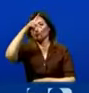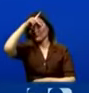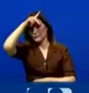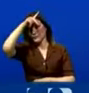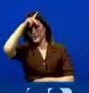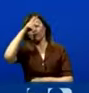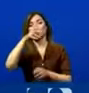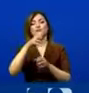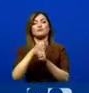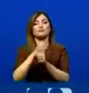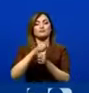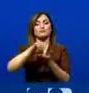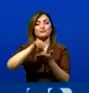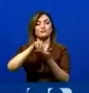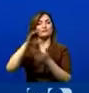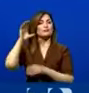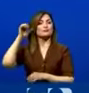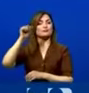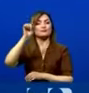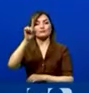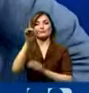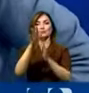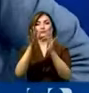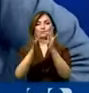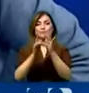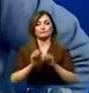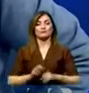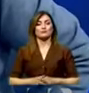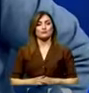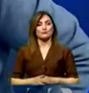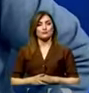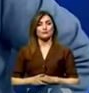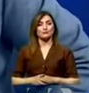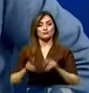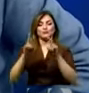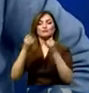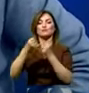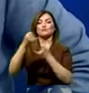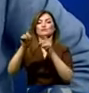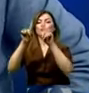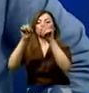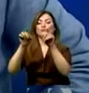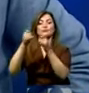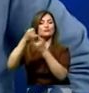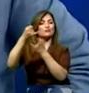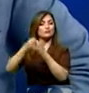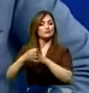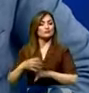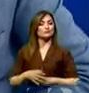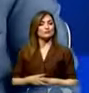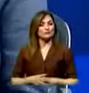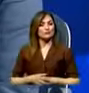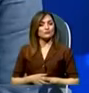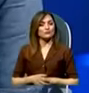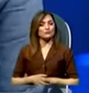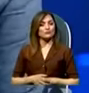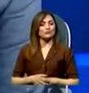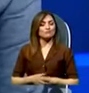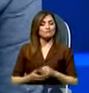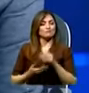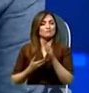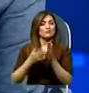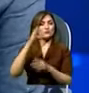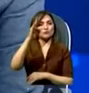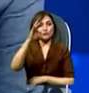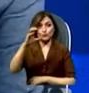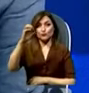se realizará en la ciudad de Cuenca el primero de abril. Bueno, un tema final, ministra, una pregunta final. Cosas que parecerían tan simples como, por ejemplo, el 70